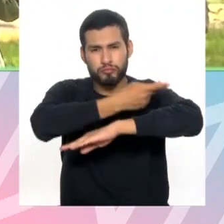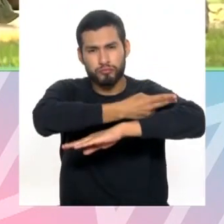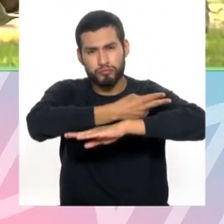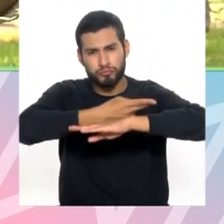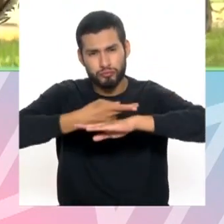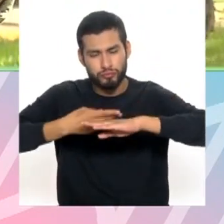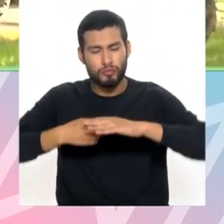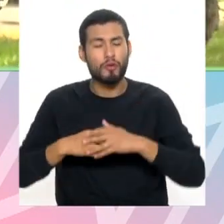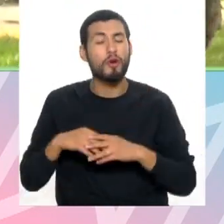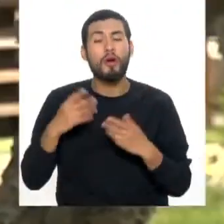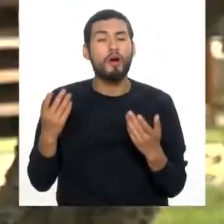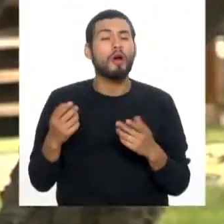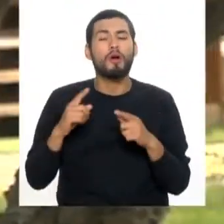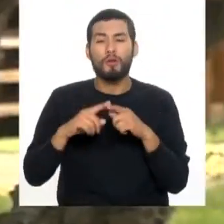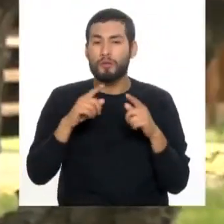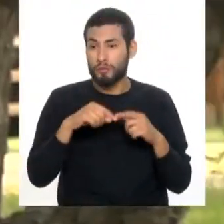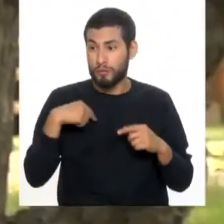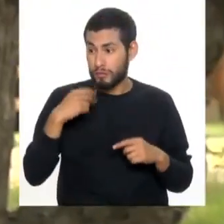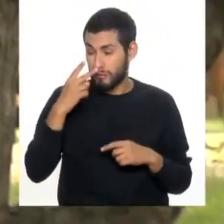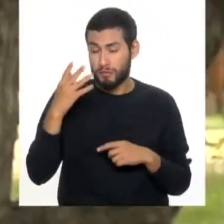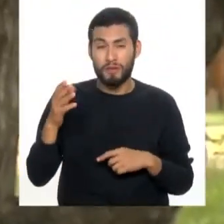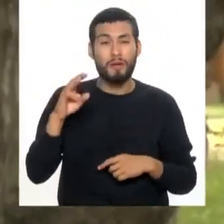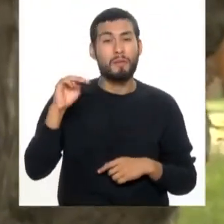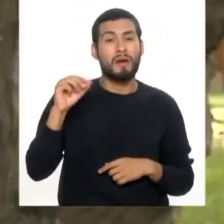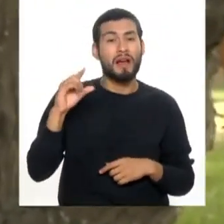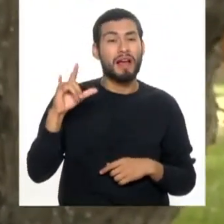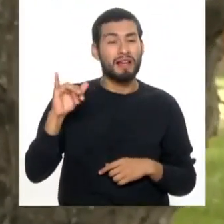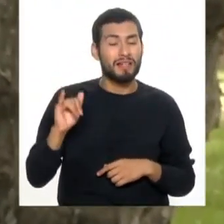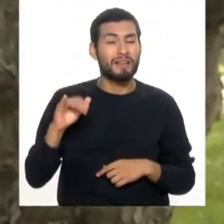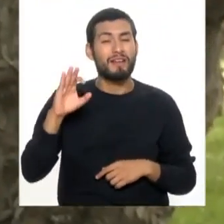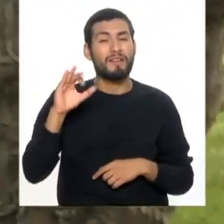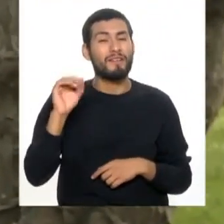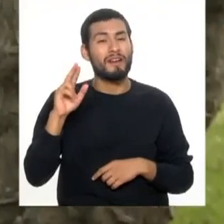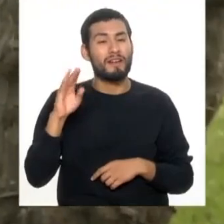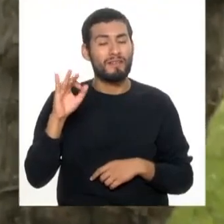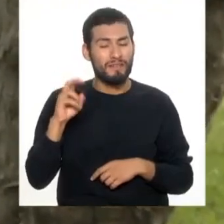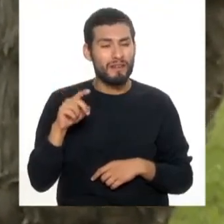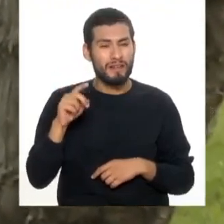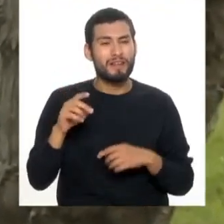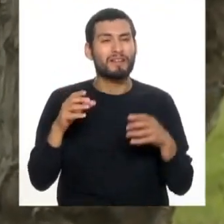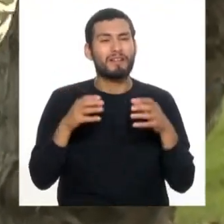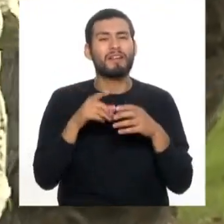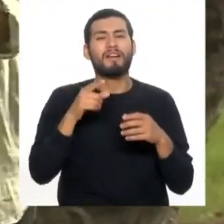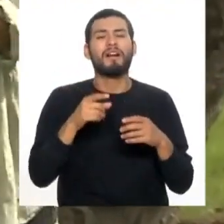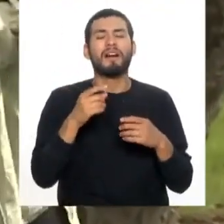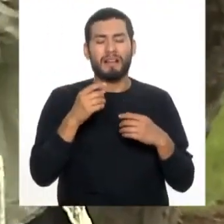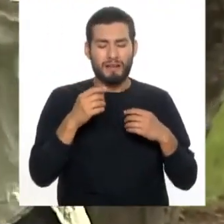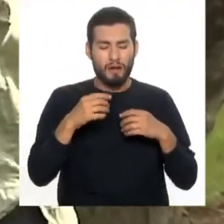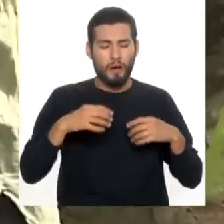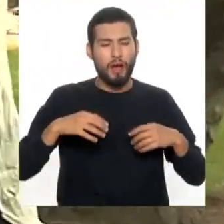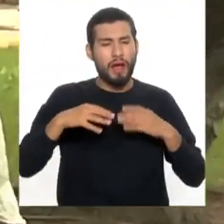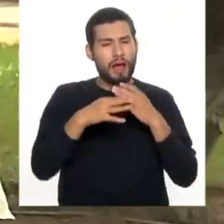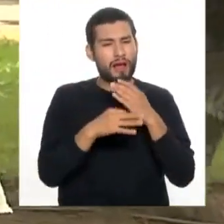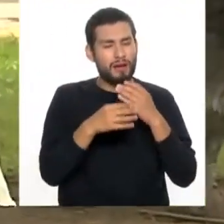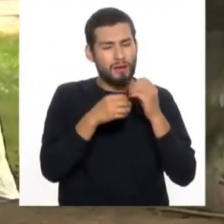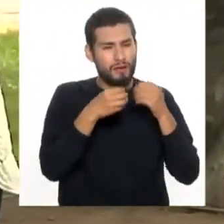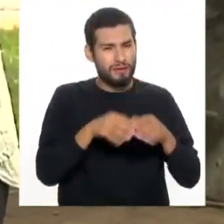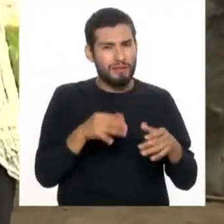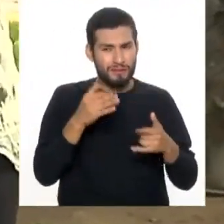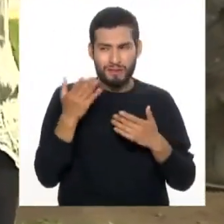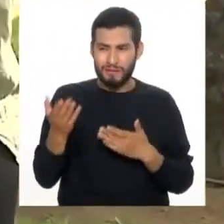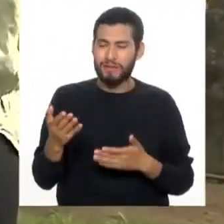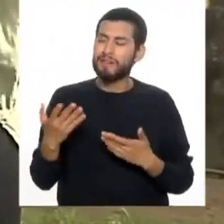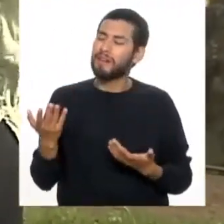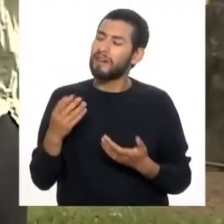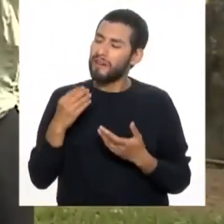invitado el día de hoy a Magali Farfá, fitness coach, directora del programa Fat Loss Training. Porque Magali, ¿cómo estás? Bienvenida a Cuerpo